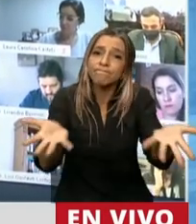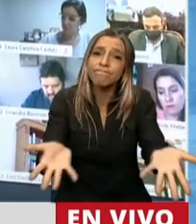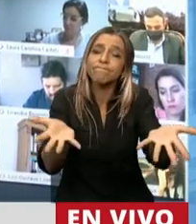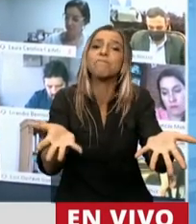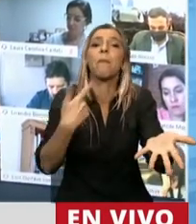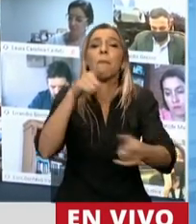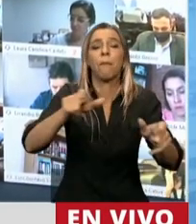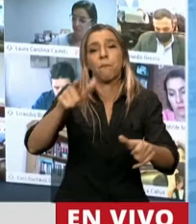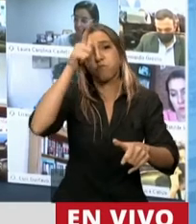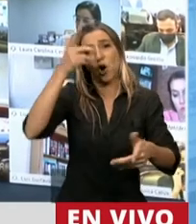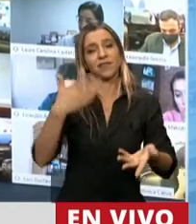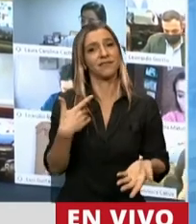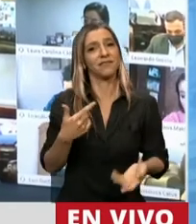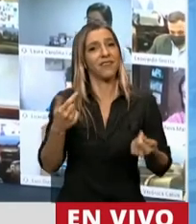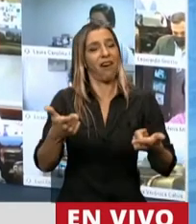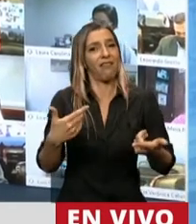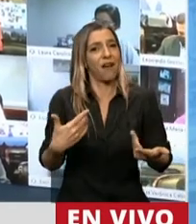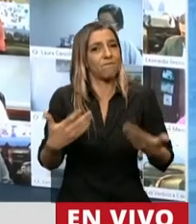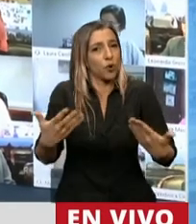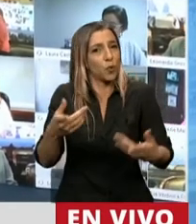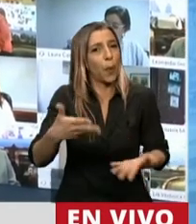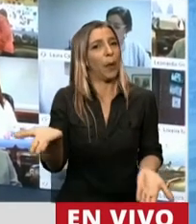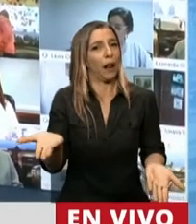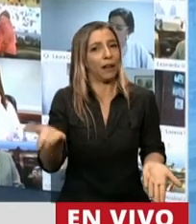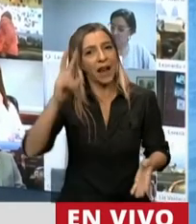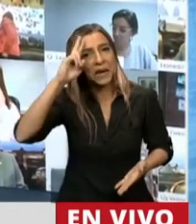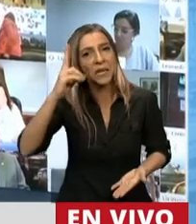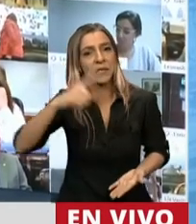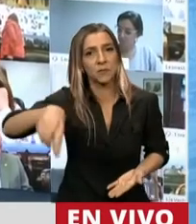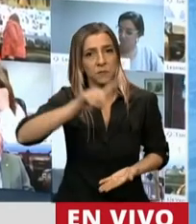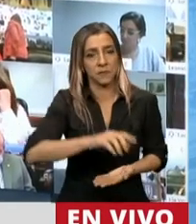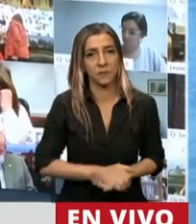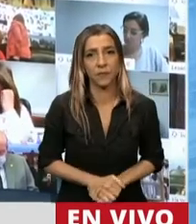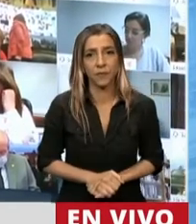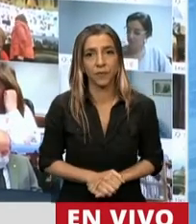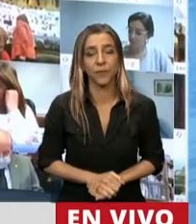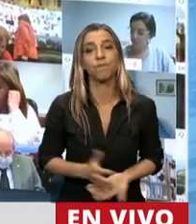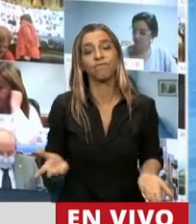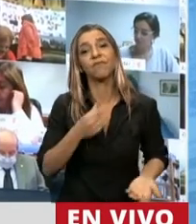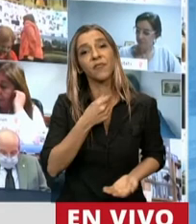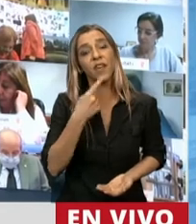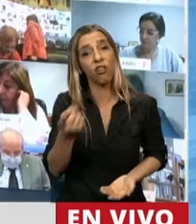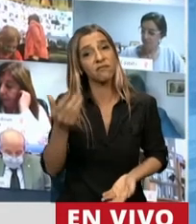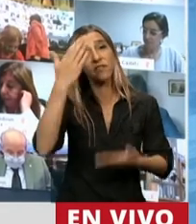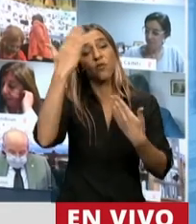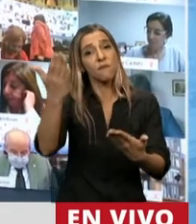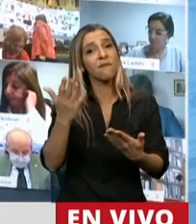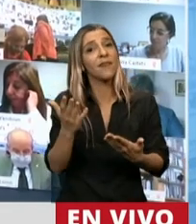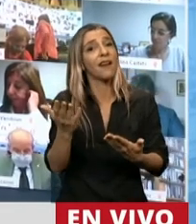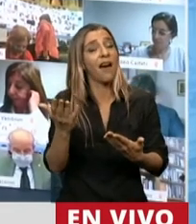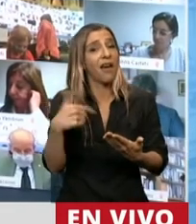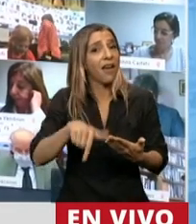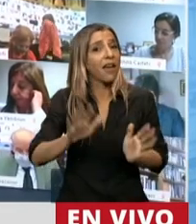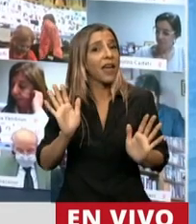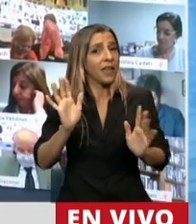en la cuestión de seguridad, porque le quiero decir, señor presidente, que en el homenaje también está